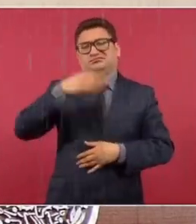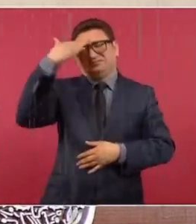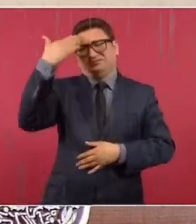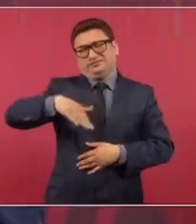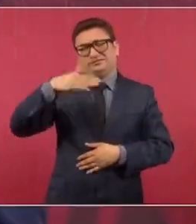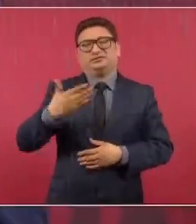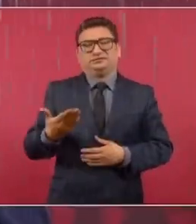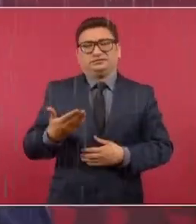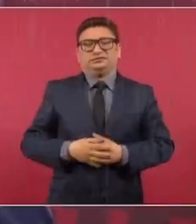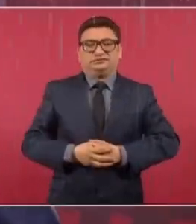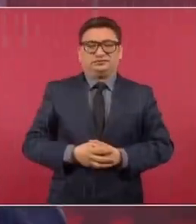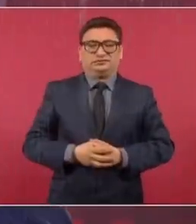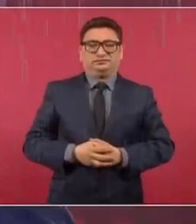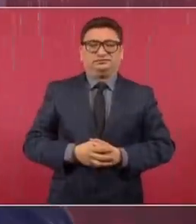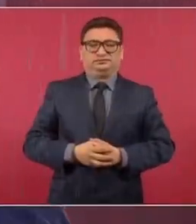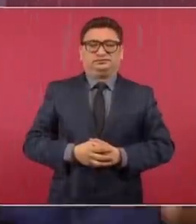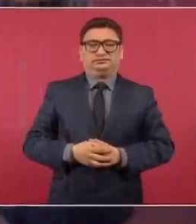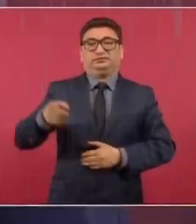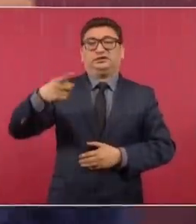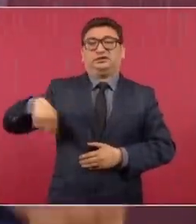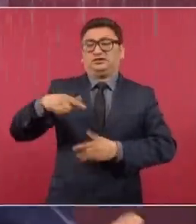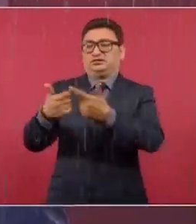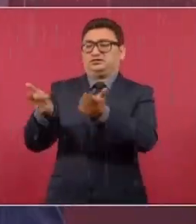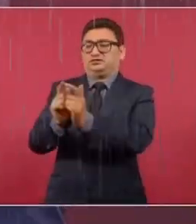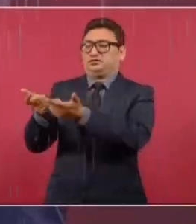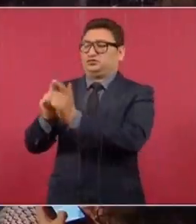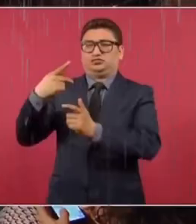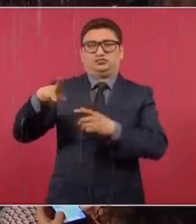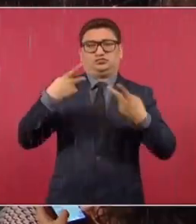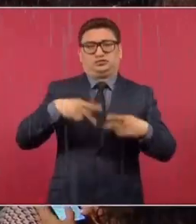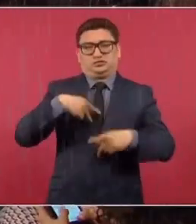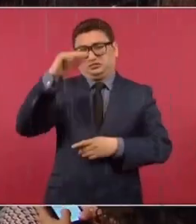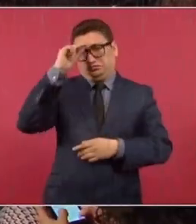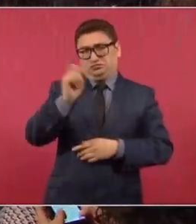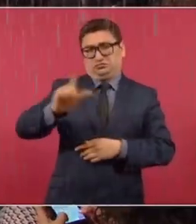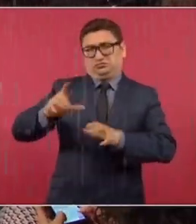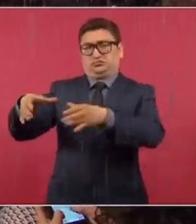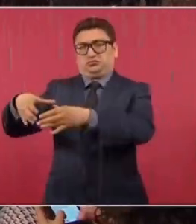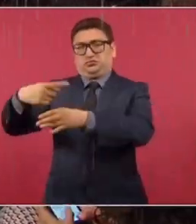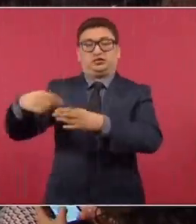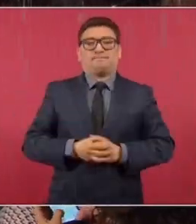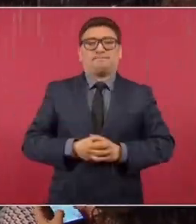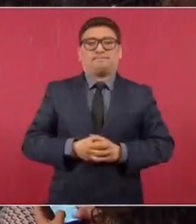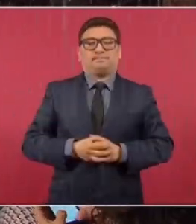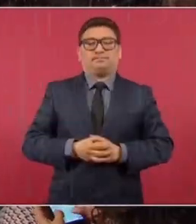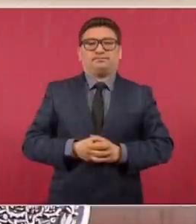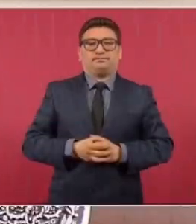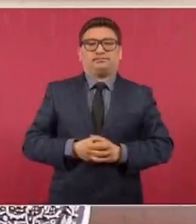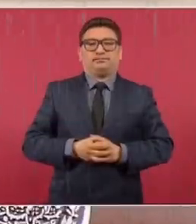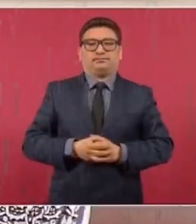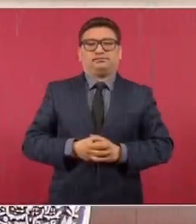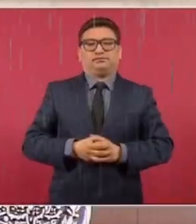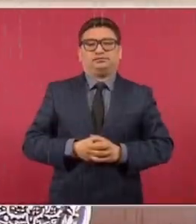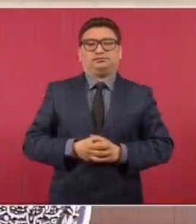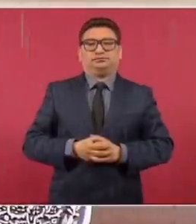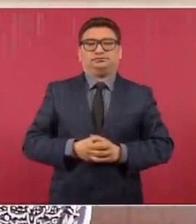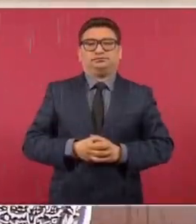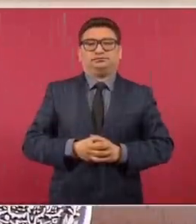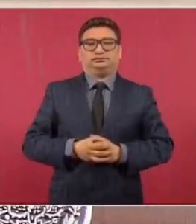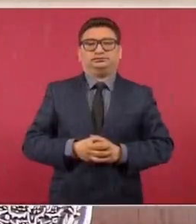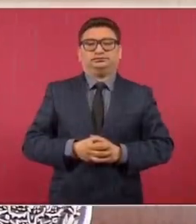que tienen sus intelectuales orgánicos, que los apoyan la mayoría de los medios de información. En sentido estricto,